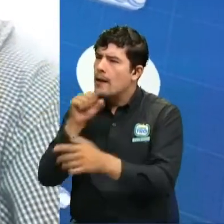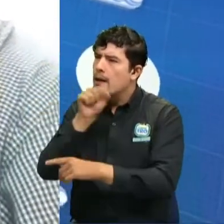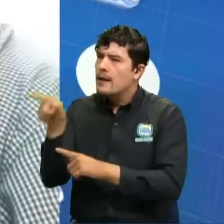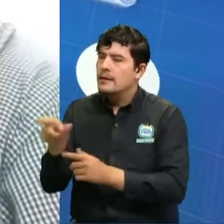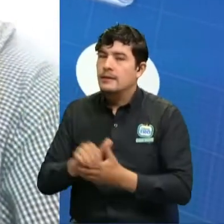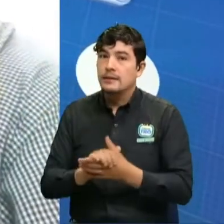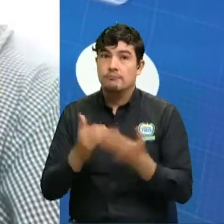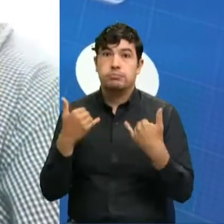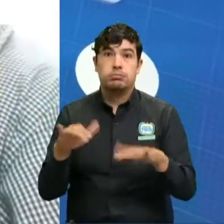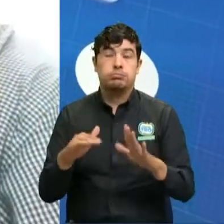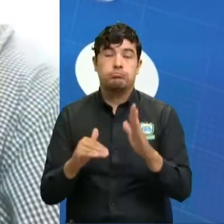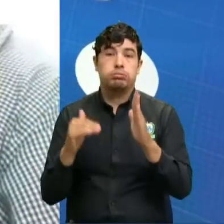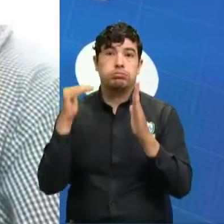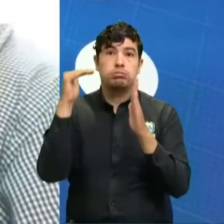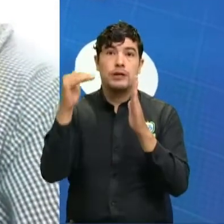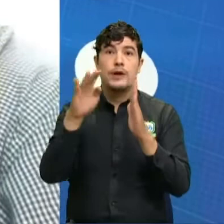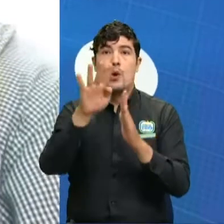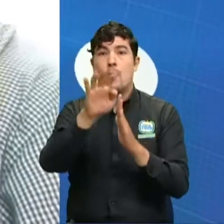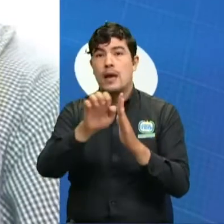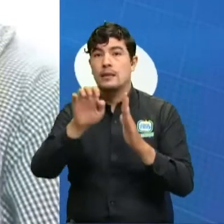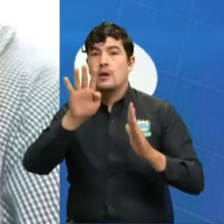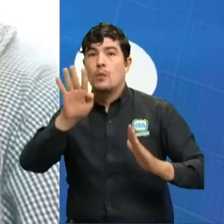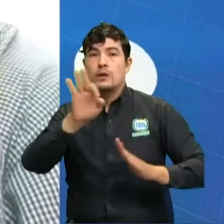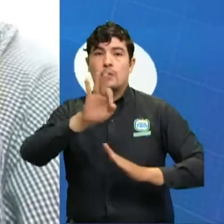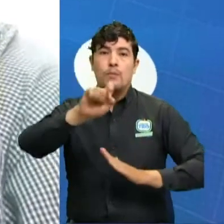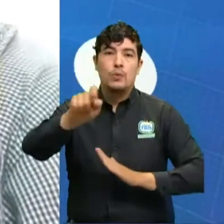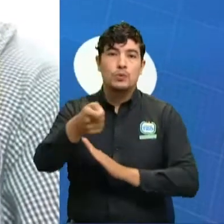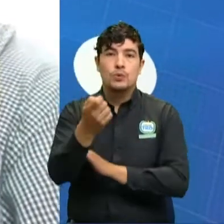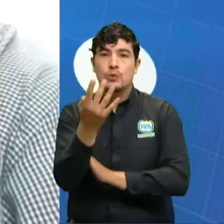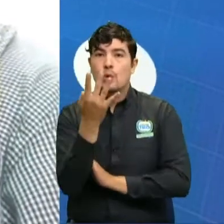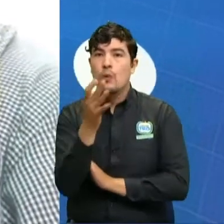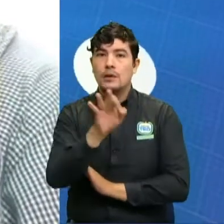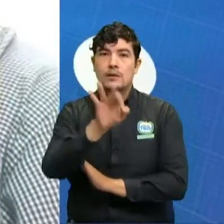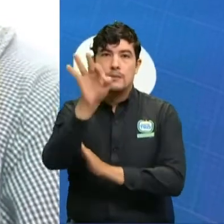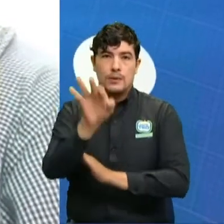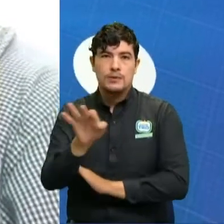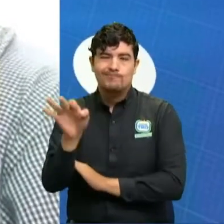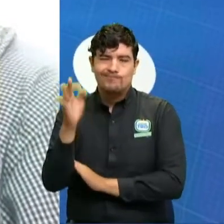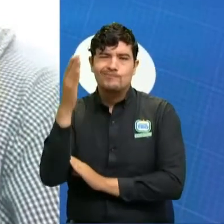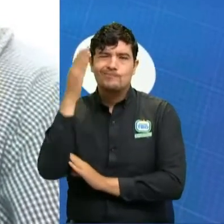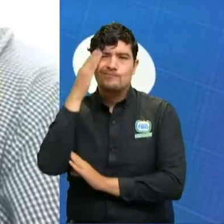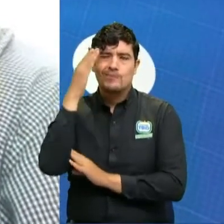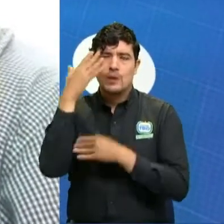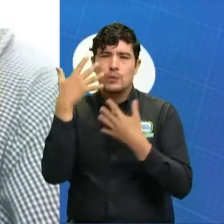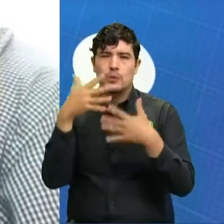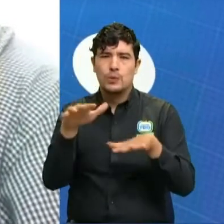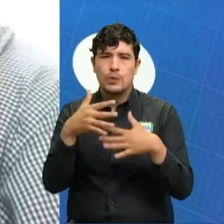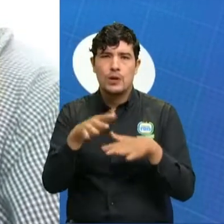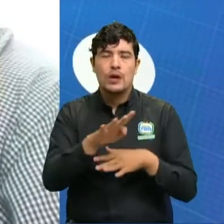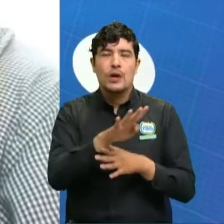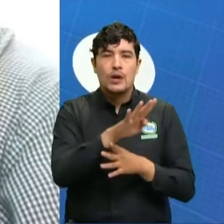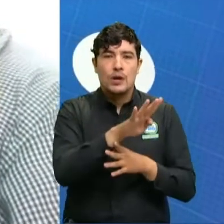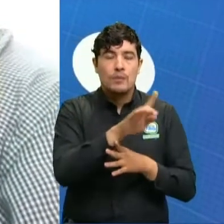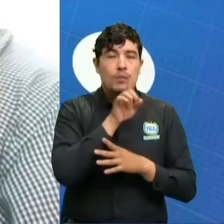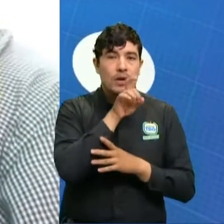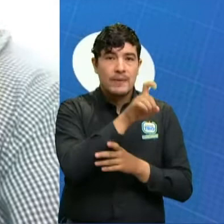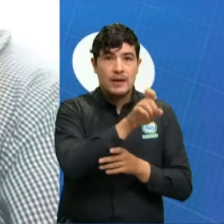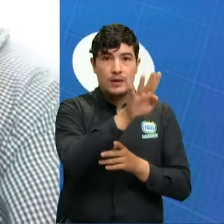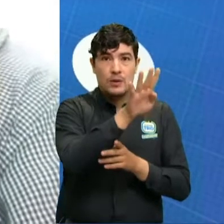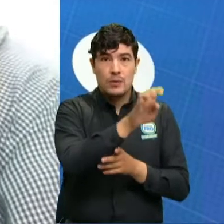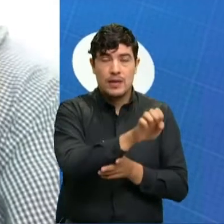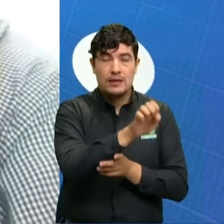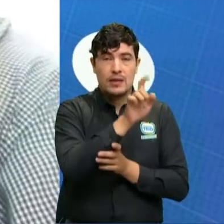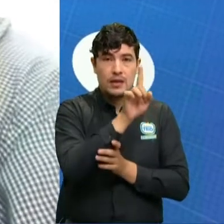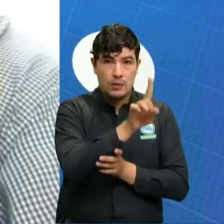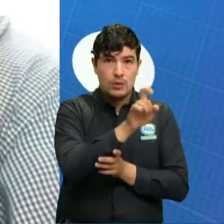del 94.4%, entendiendo que Bucaramanga tiene un 91.5%, ha subido